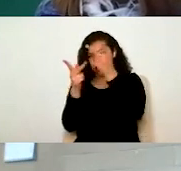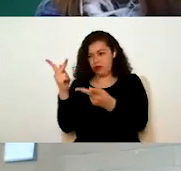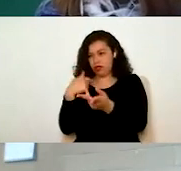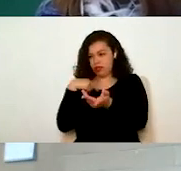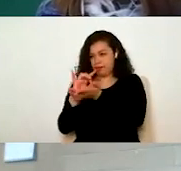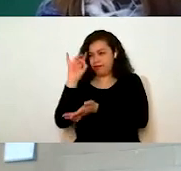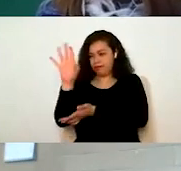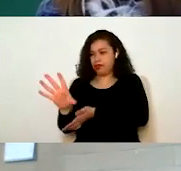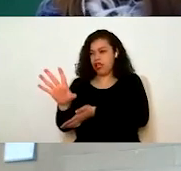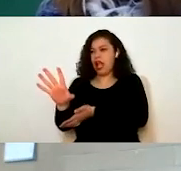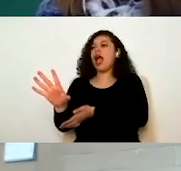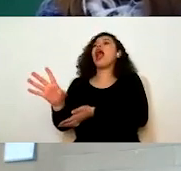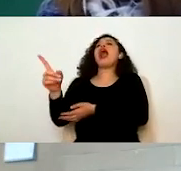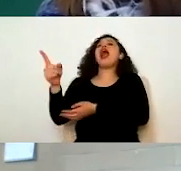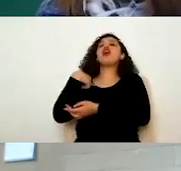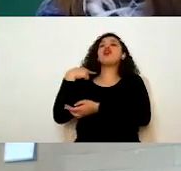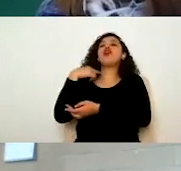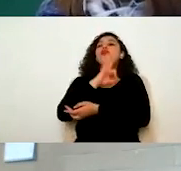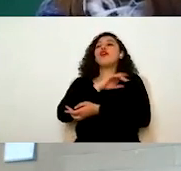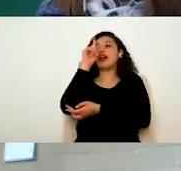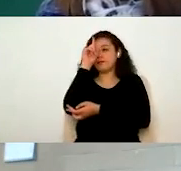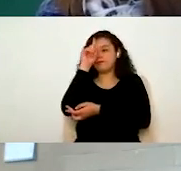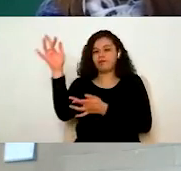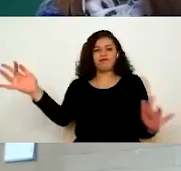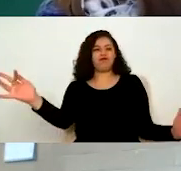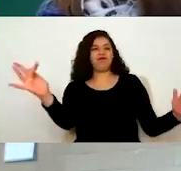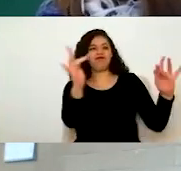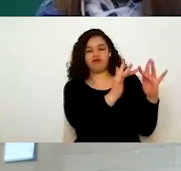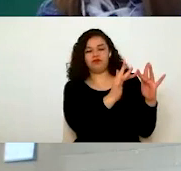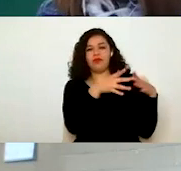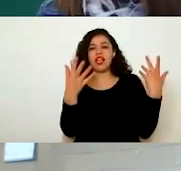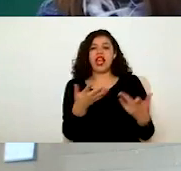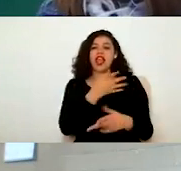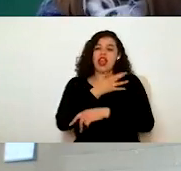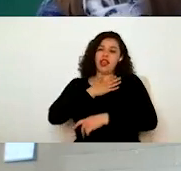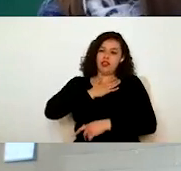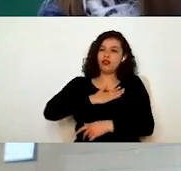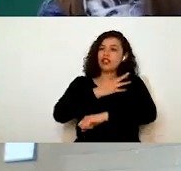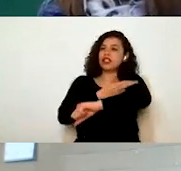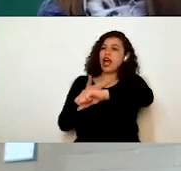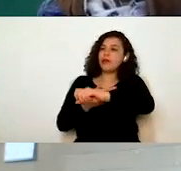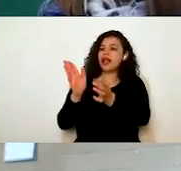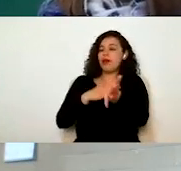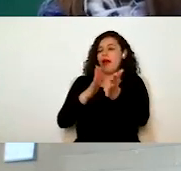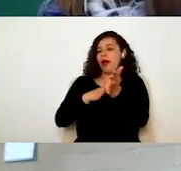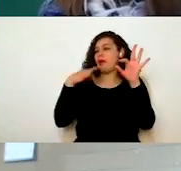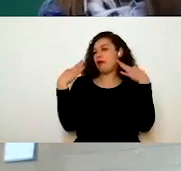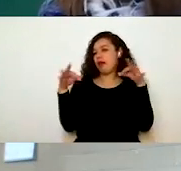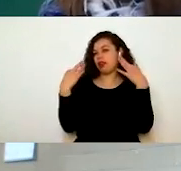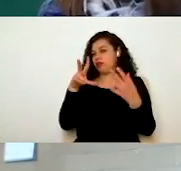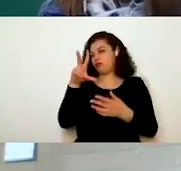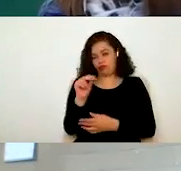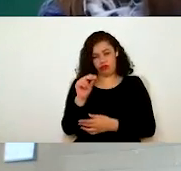direccionar con su asesor. Pero si ya es como de justificar ese trámite, sacar un documento, sí tendrían que dirigirse a las